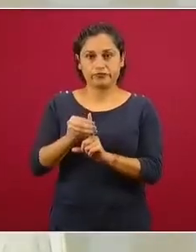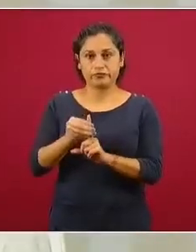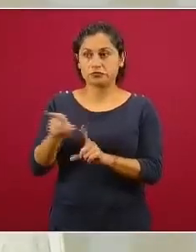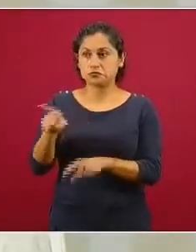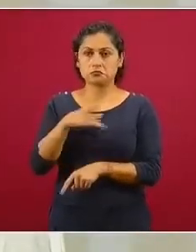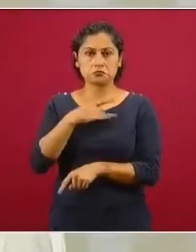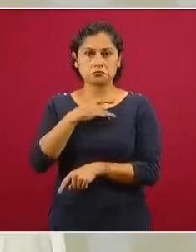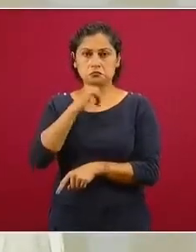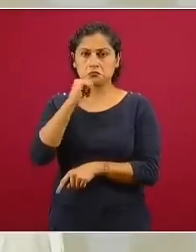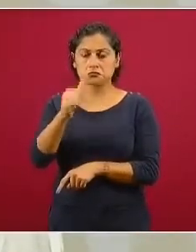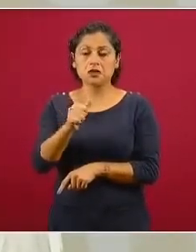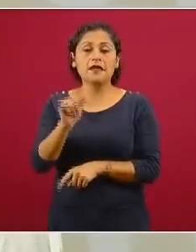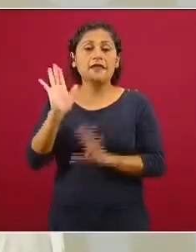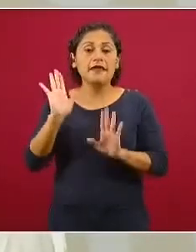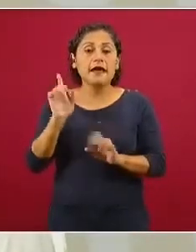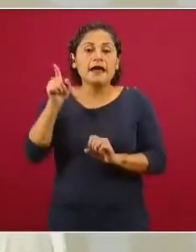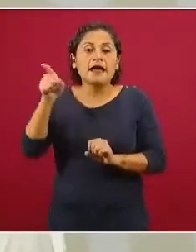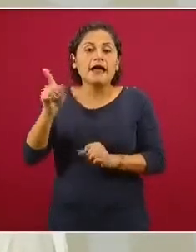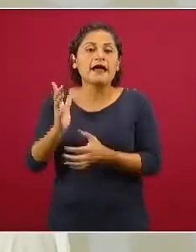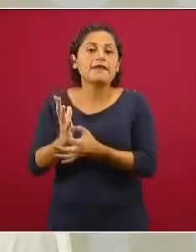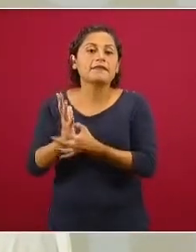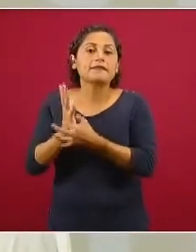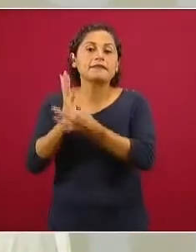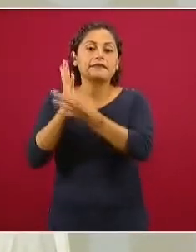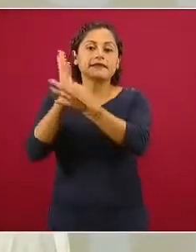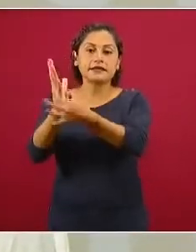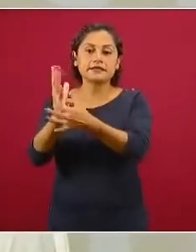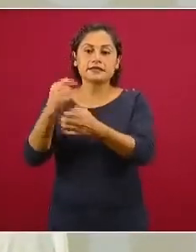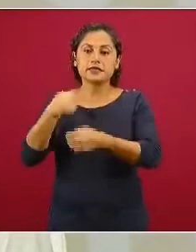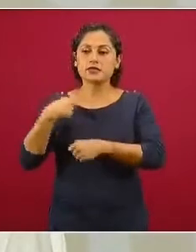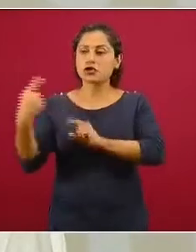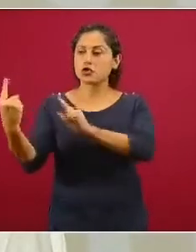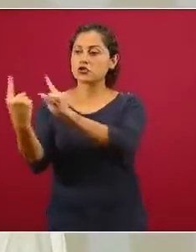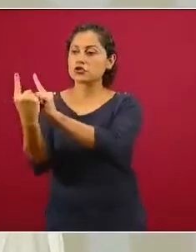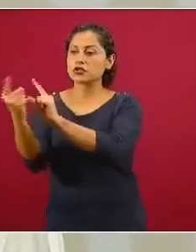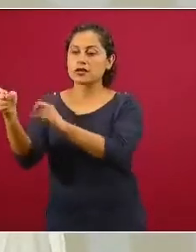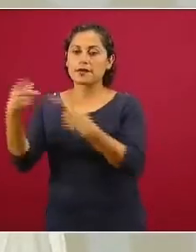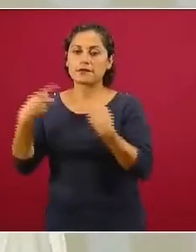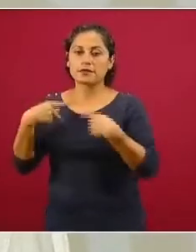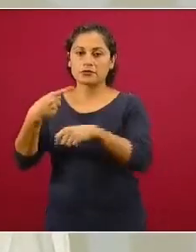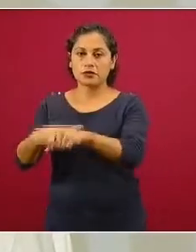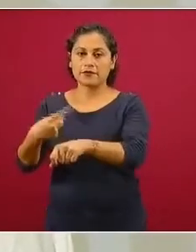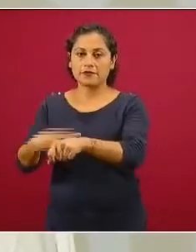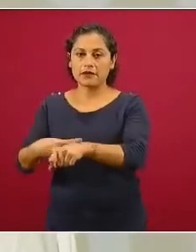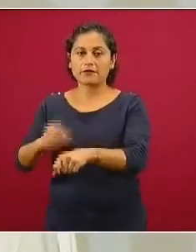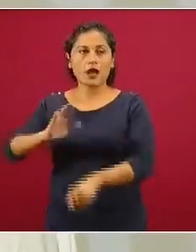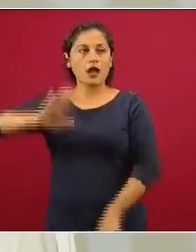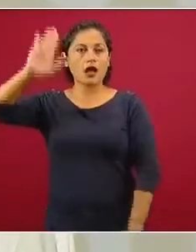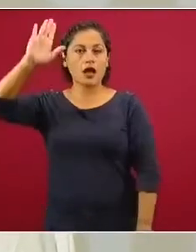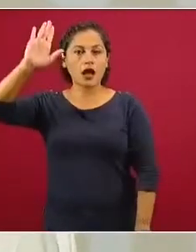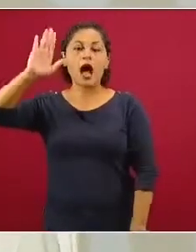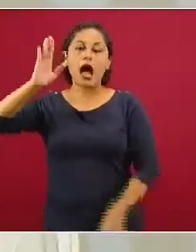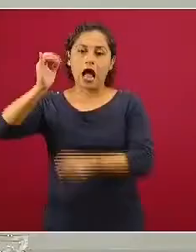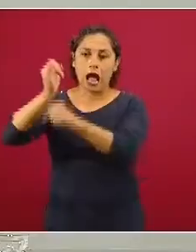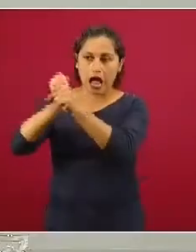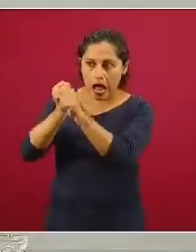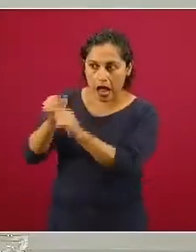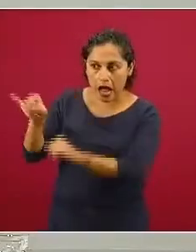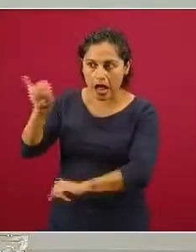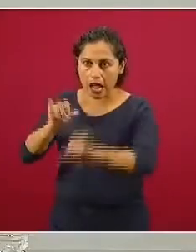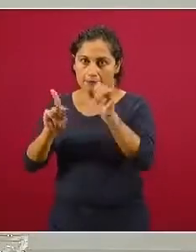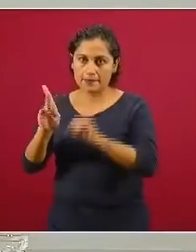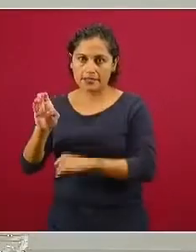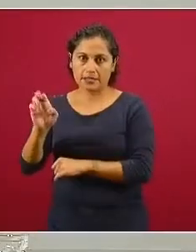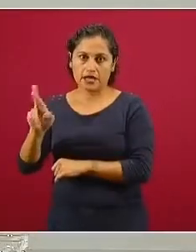por estar cerca en este proceso de investigación que se tomó estas segundas muestras. Esto es lo que quería mostrar, lo